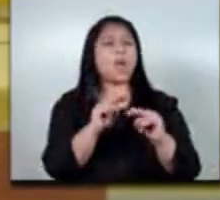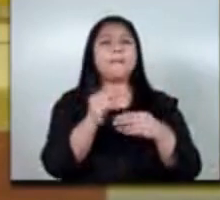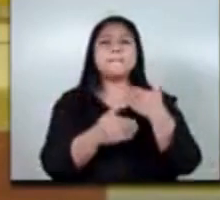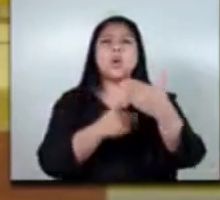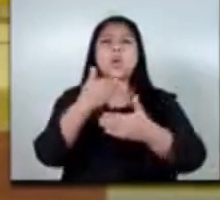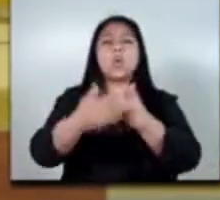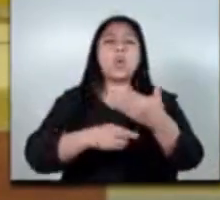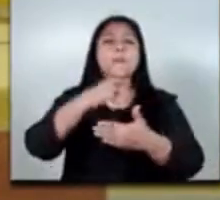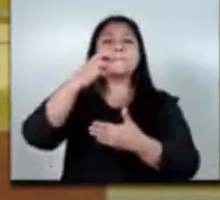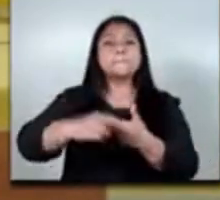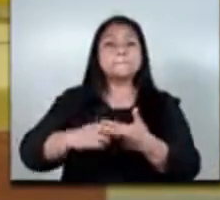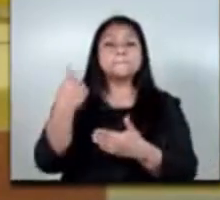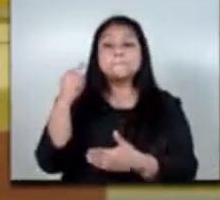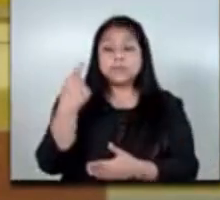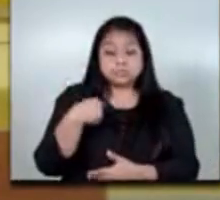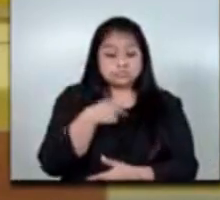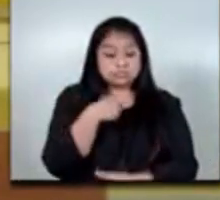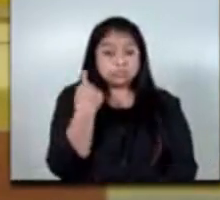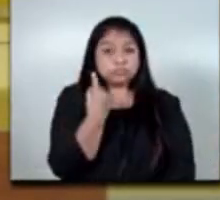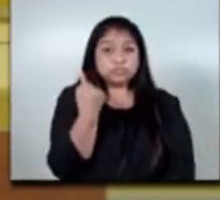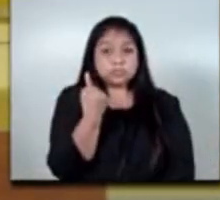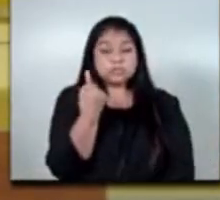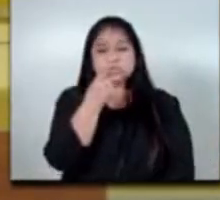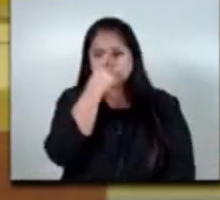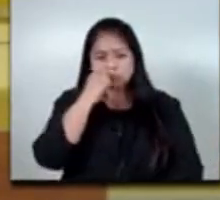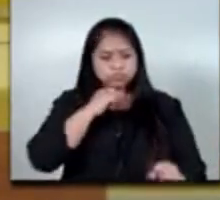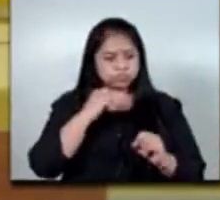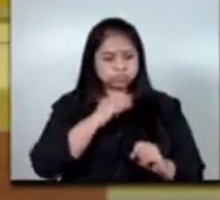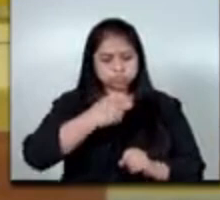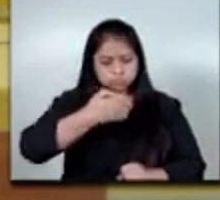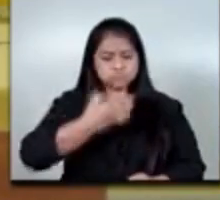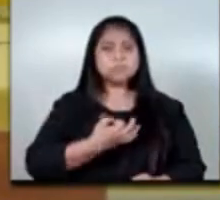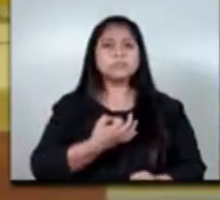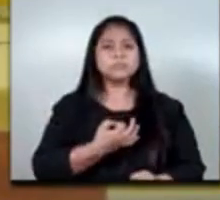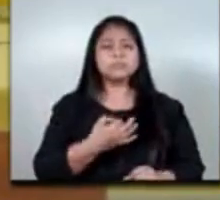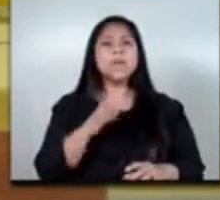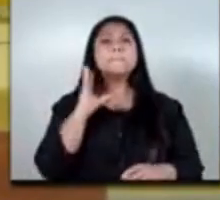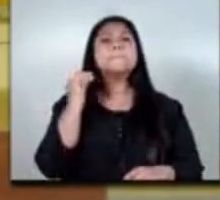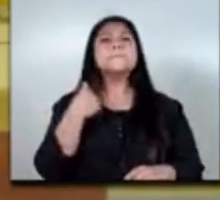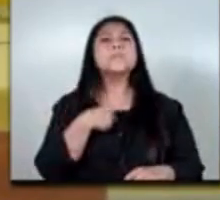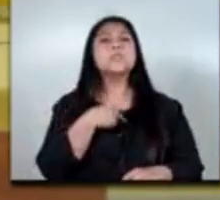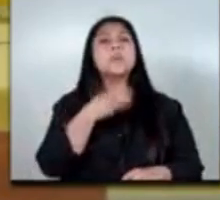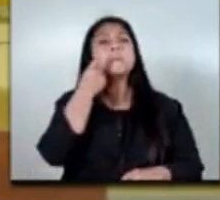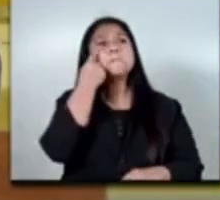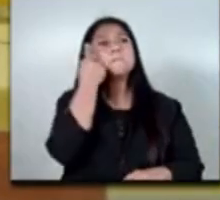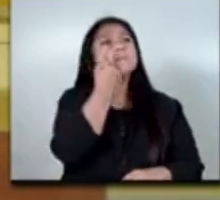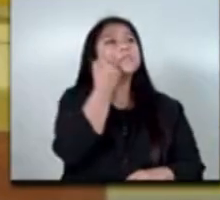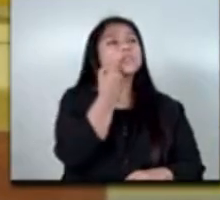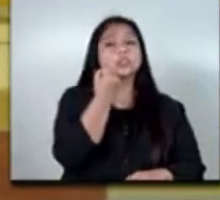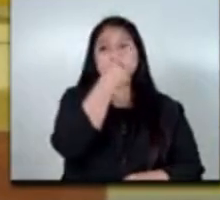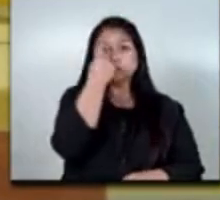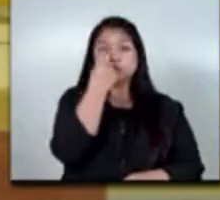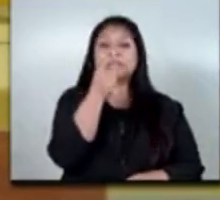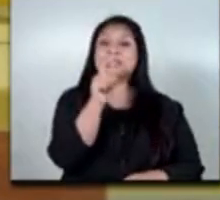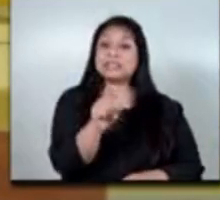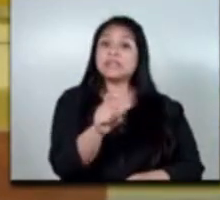que para nosotros ha sido fundamental que es el de trabajo digno porque no sólo es buscar un trabajo es que tenga que